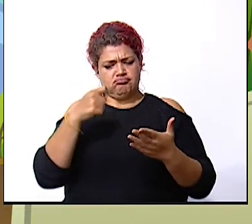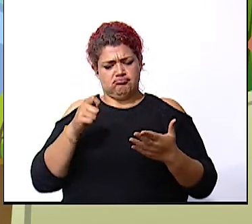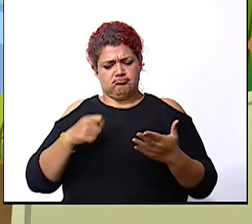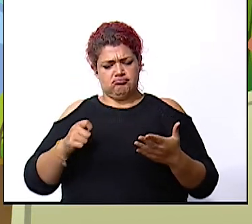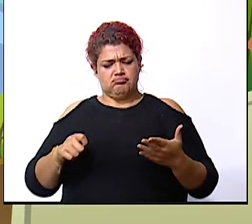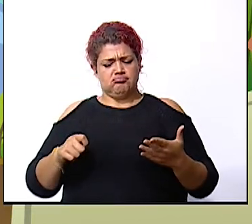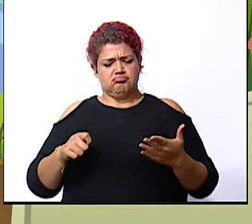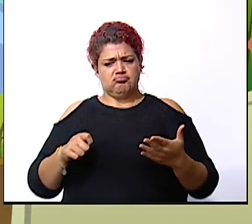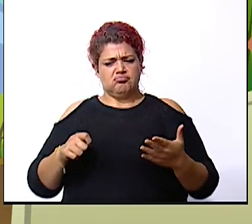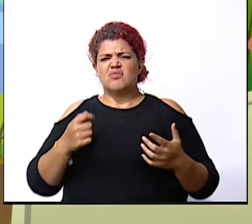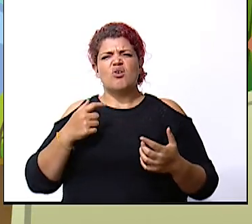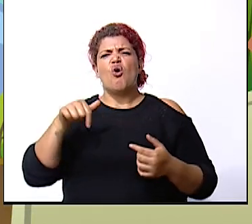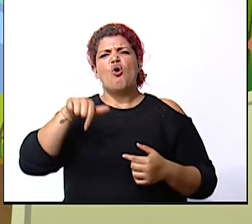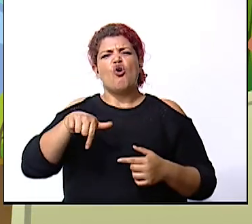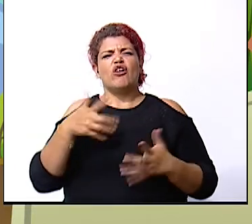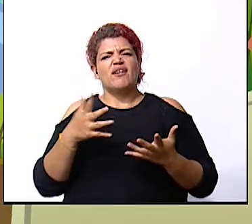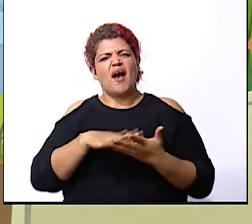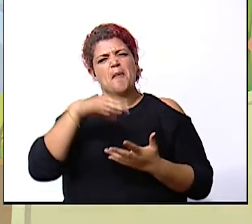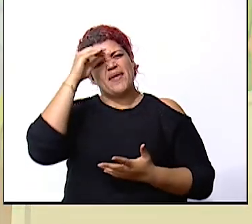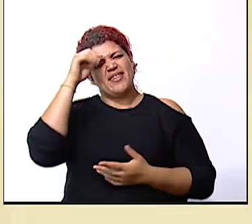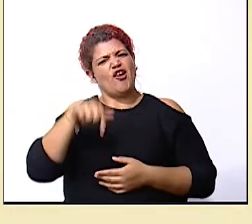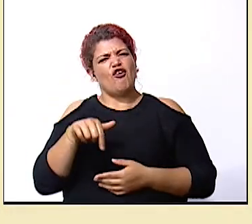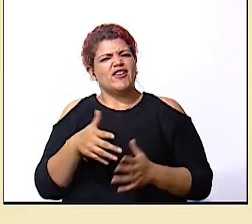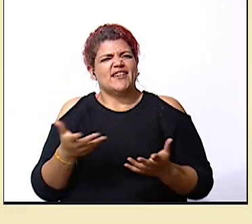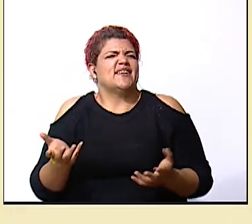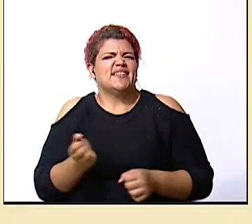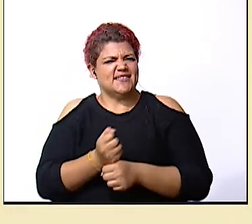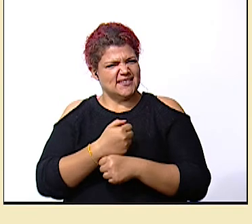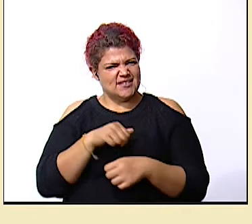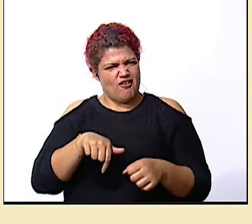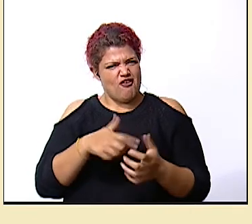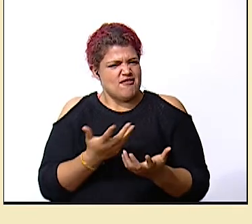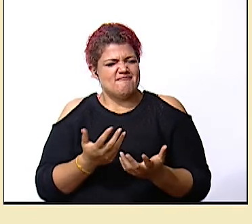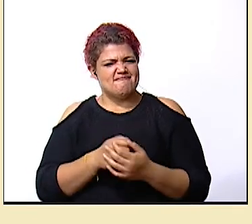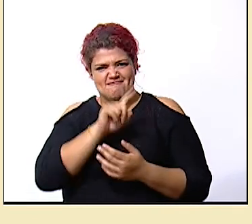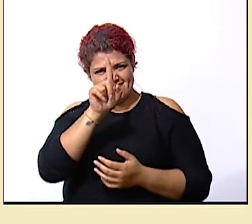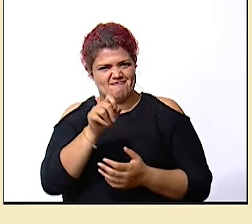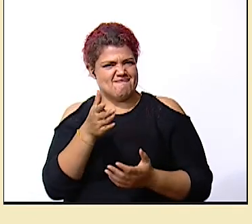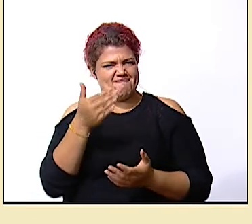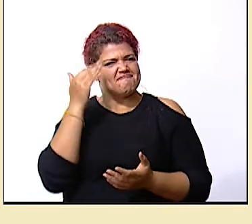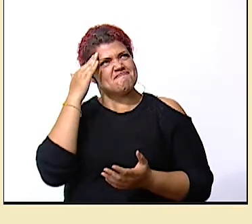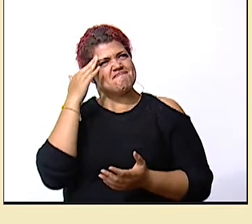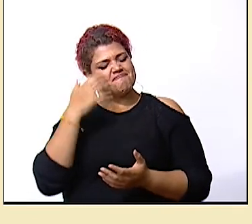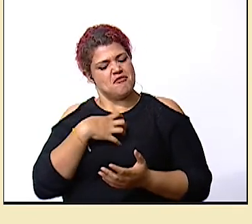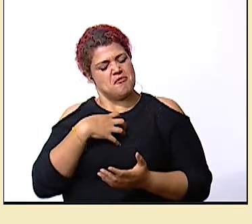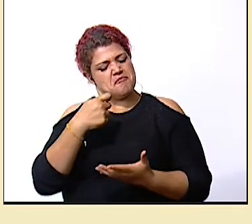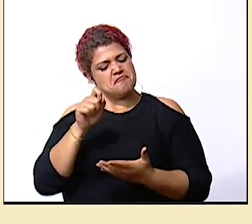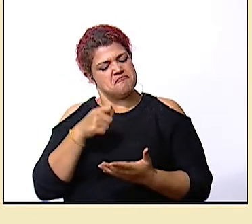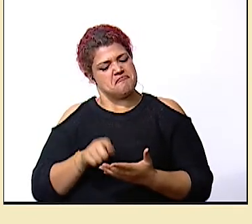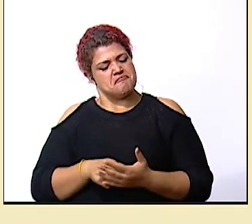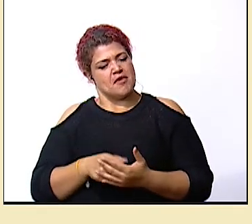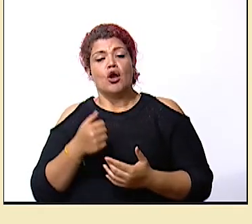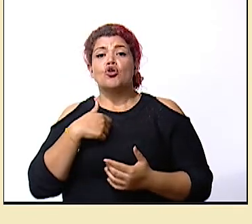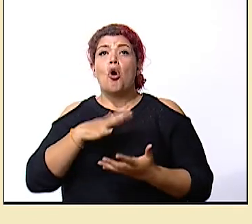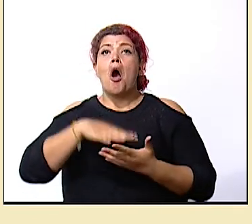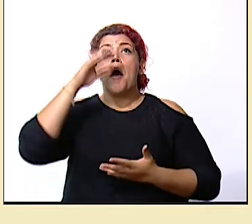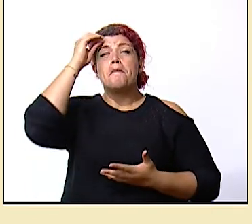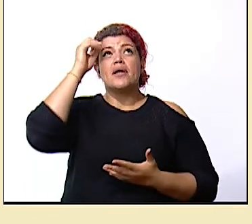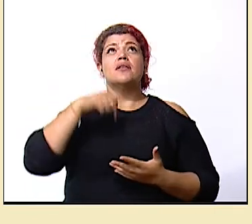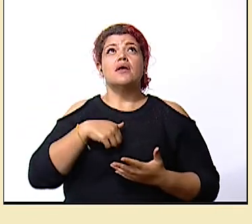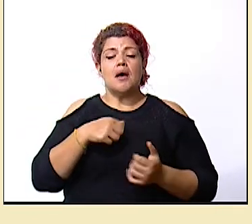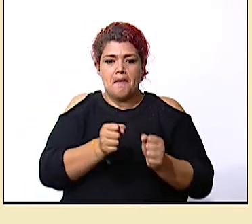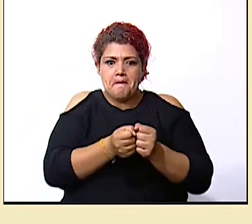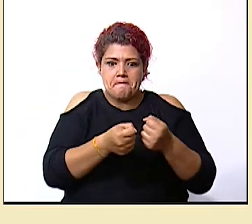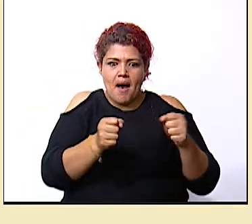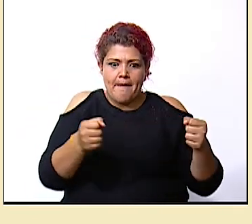¿qué aprendimos el día de hoy? vamos a ver qué aprendimos el día de hoy bueno ¿qué aprendí? aprendí que el